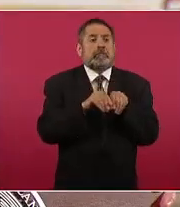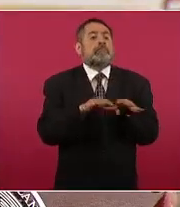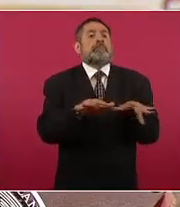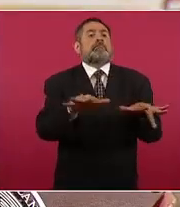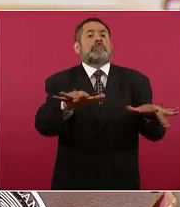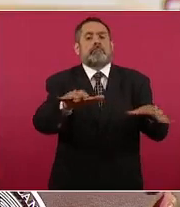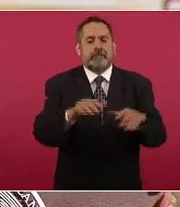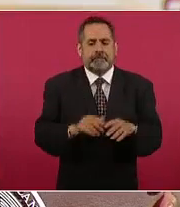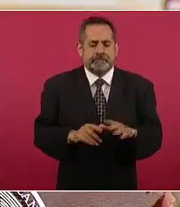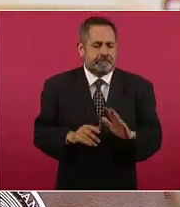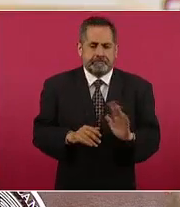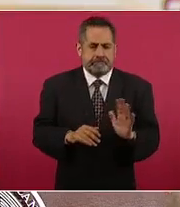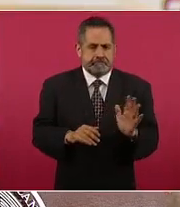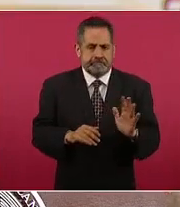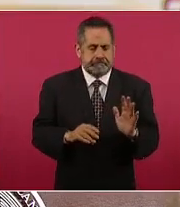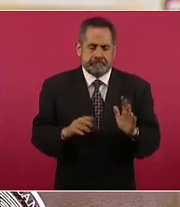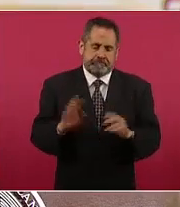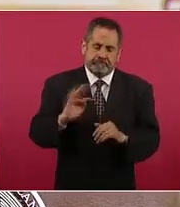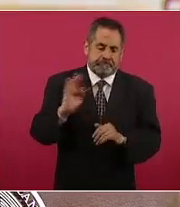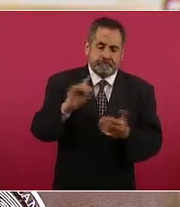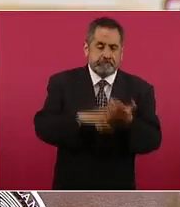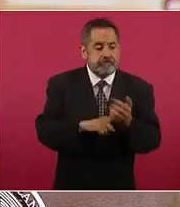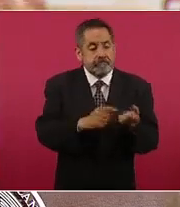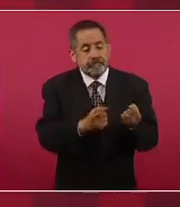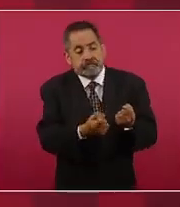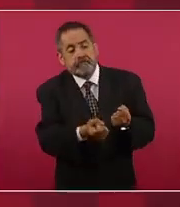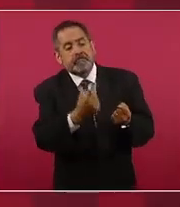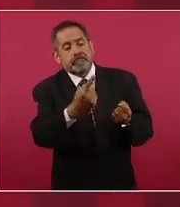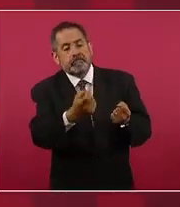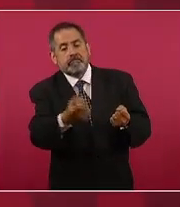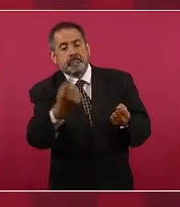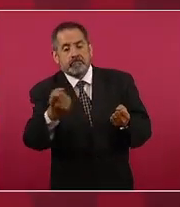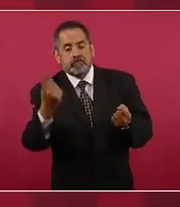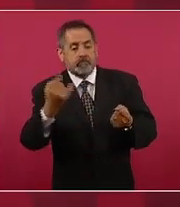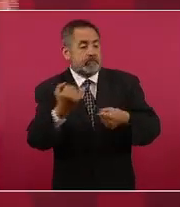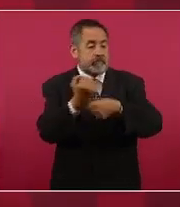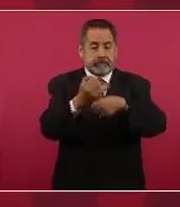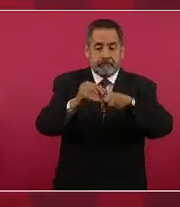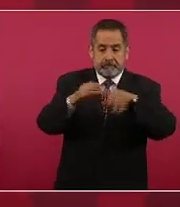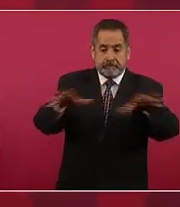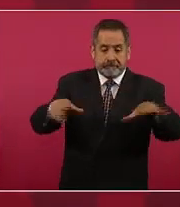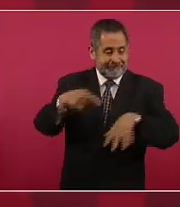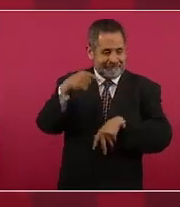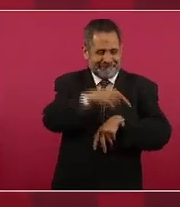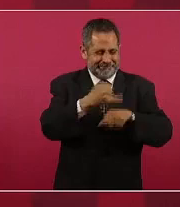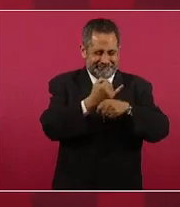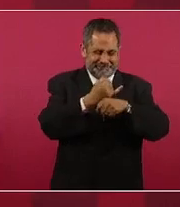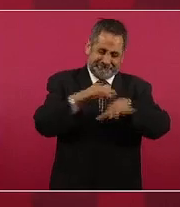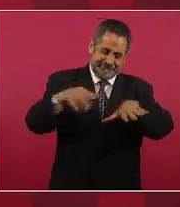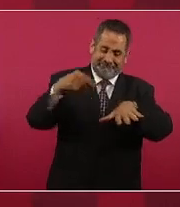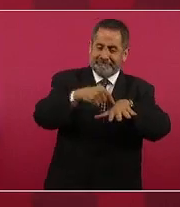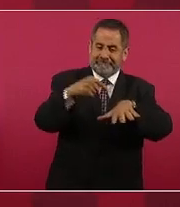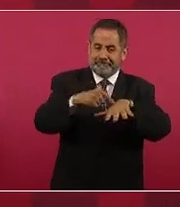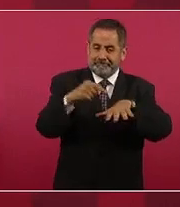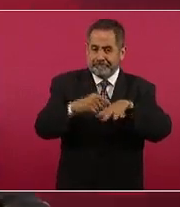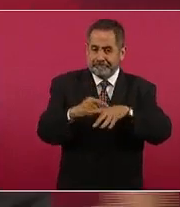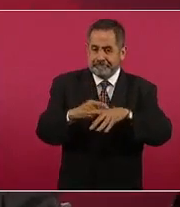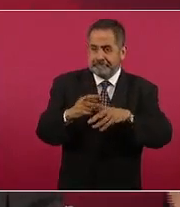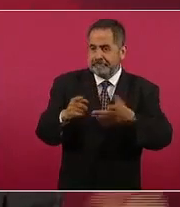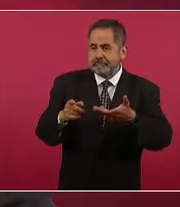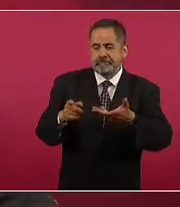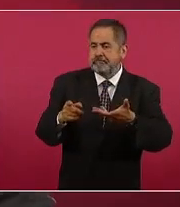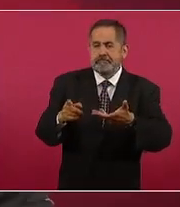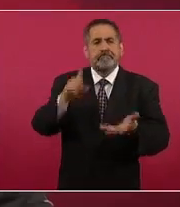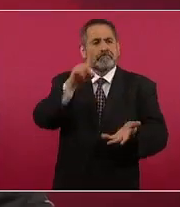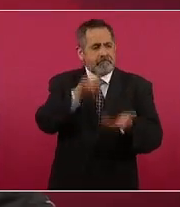Lo más probable es que es un brote donde la información está haciendo que se descubra algo que